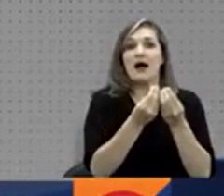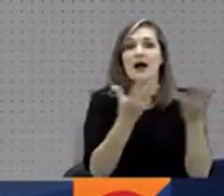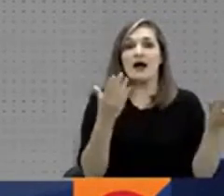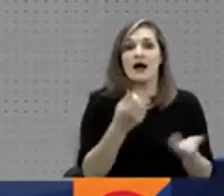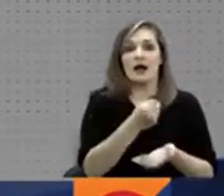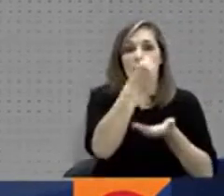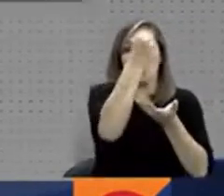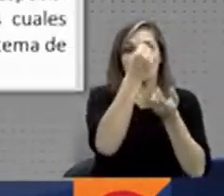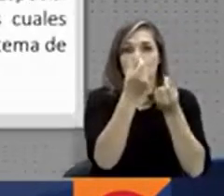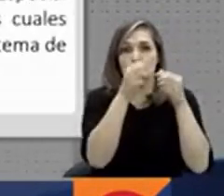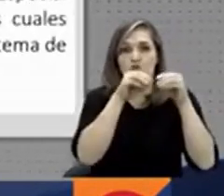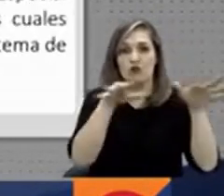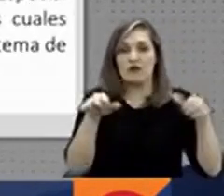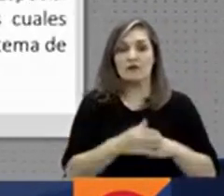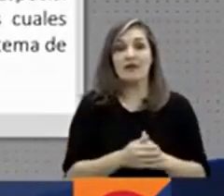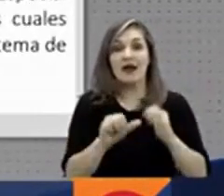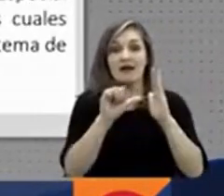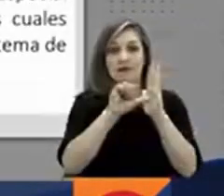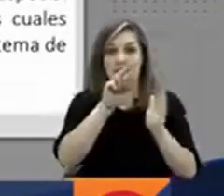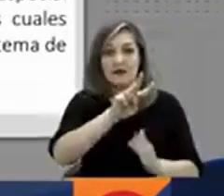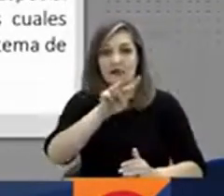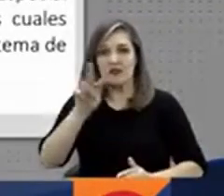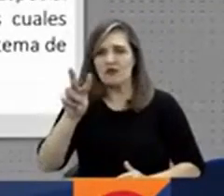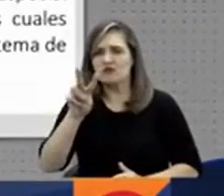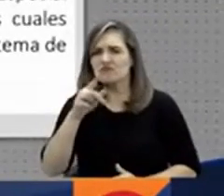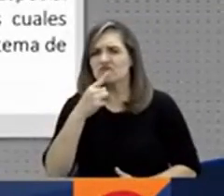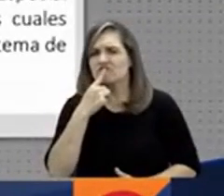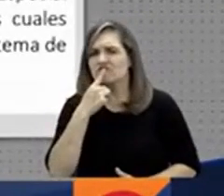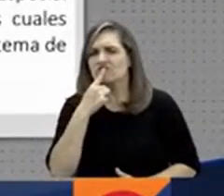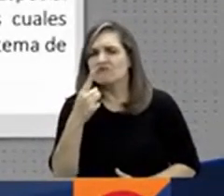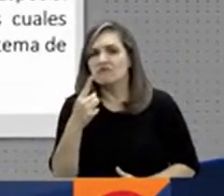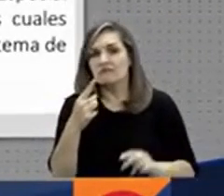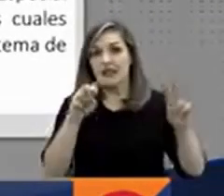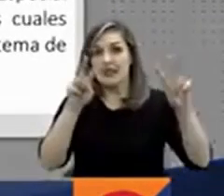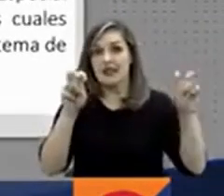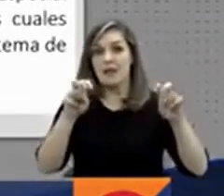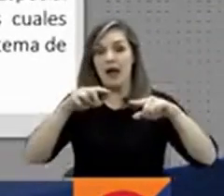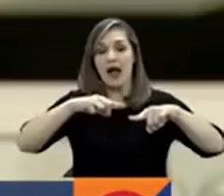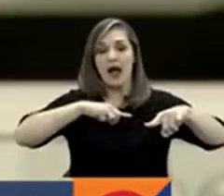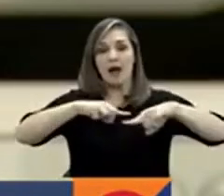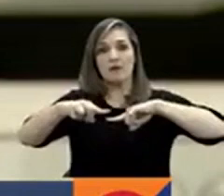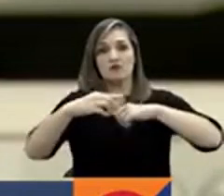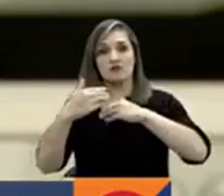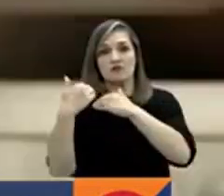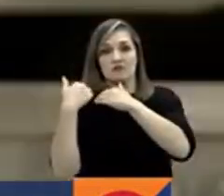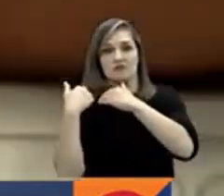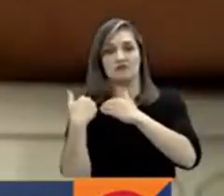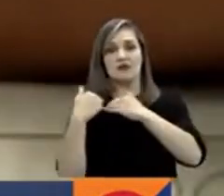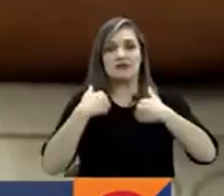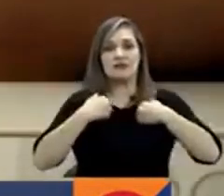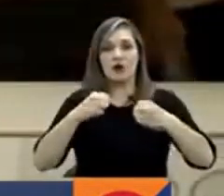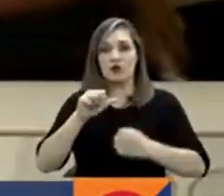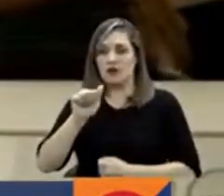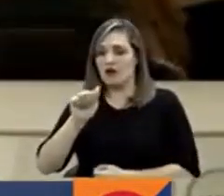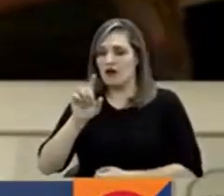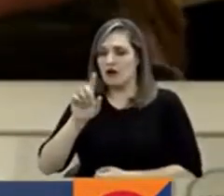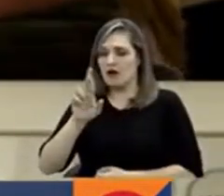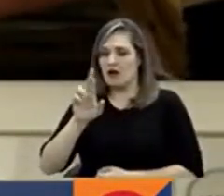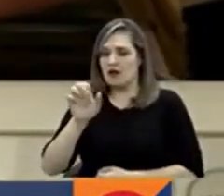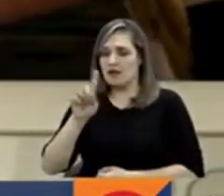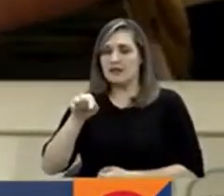artículo 22 de la reforma a la salud propone que la entidad administradora de los recursos del sistema de salud, ADRES, garantice el flujo,